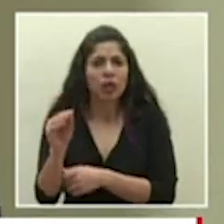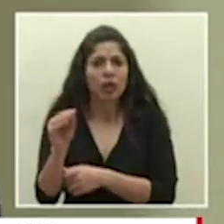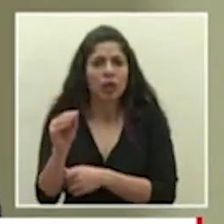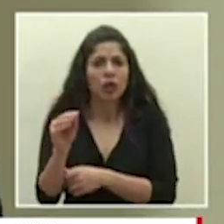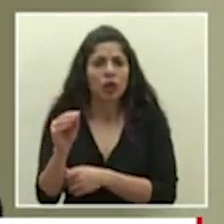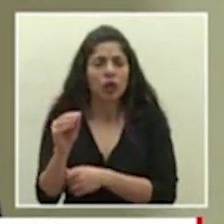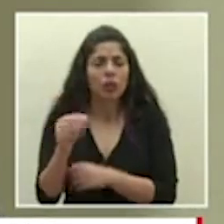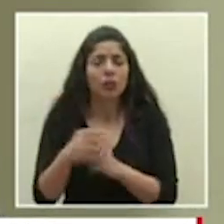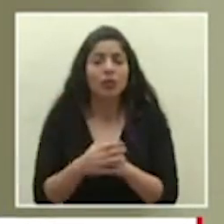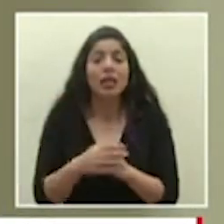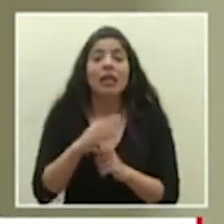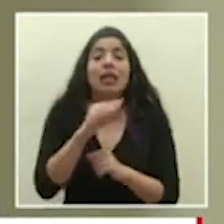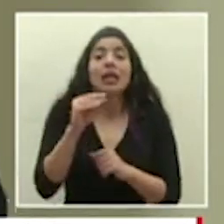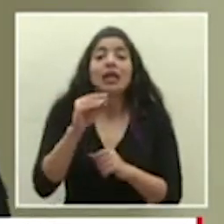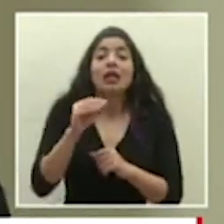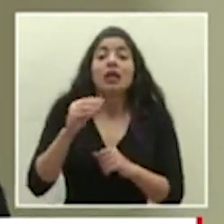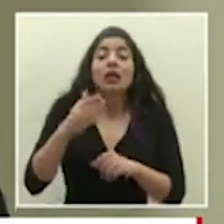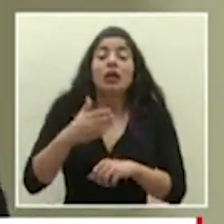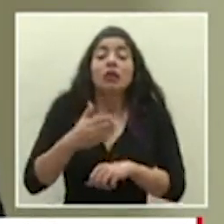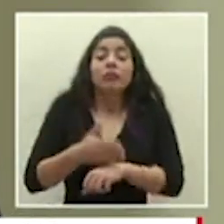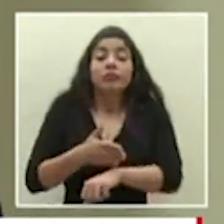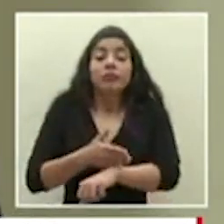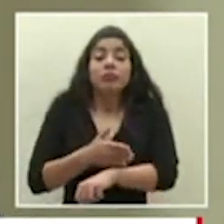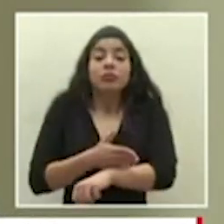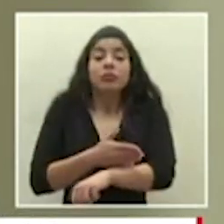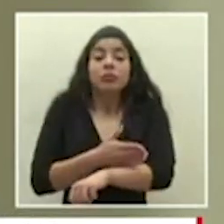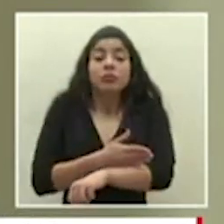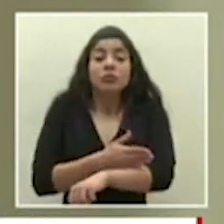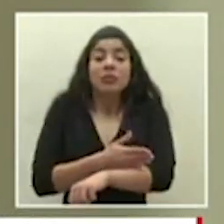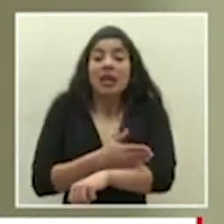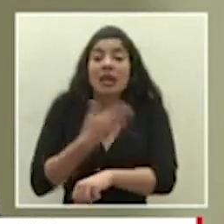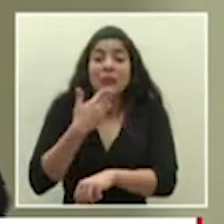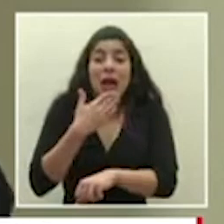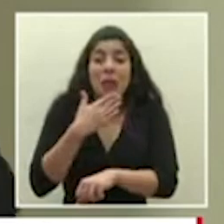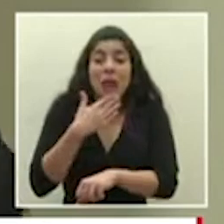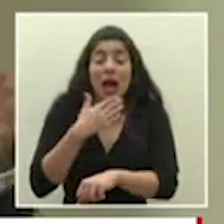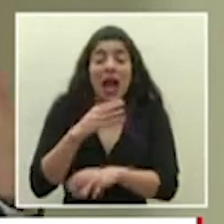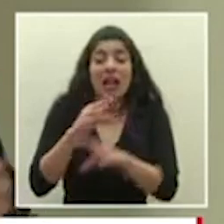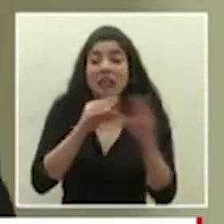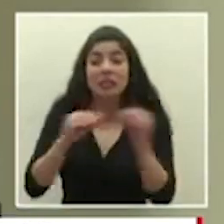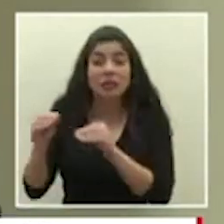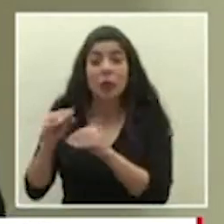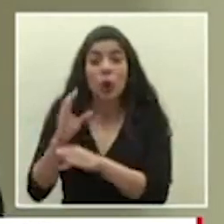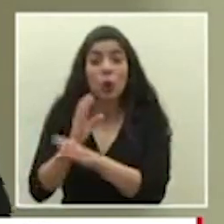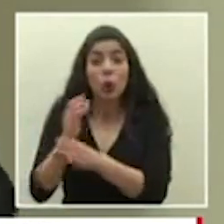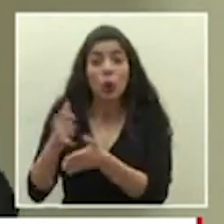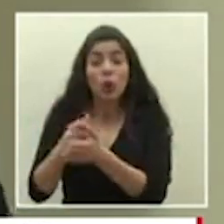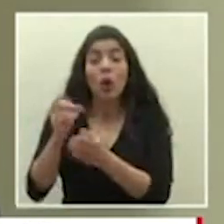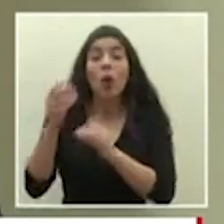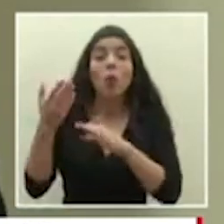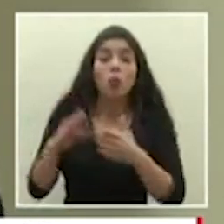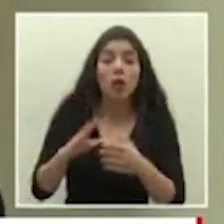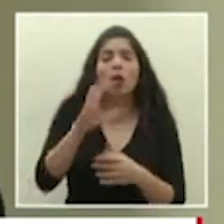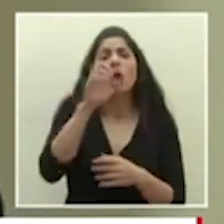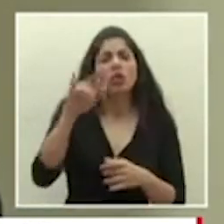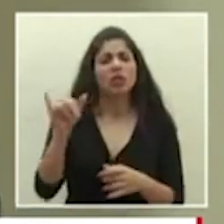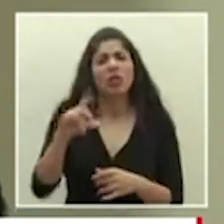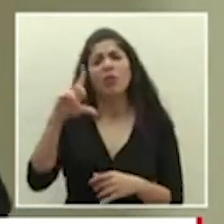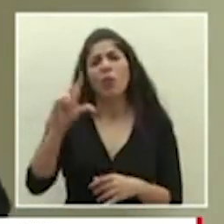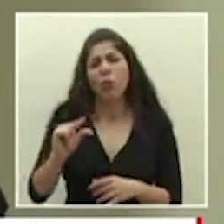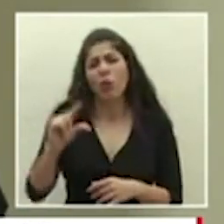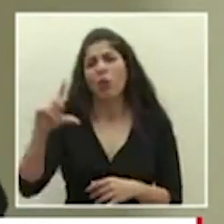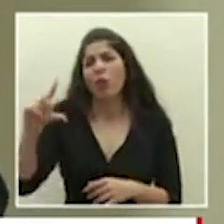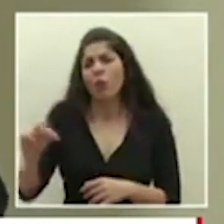evolución a una unidad de cuidados intensivos y de mortalidad también es baja no